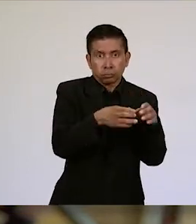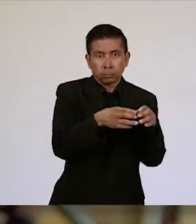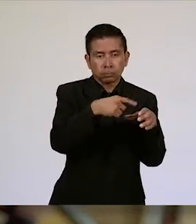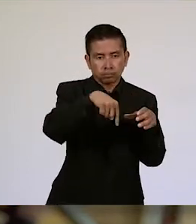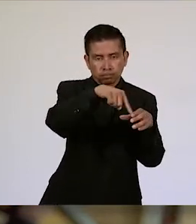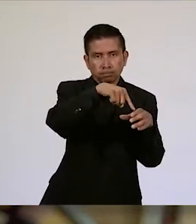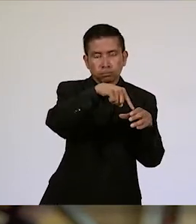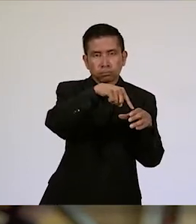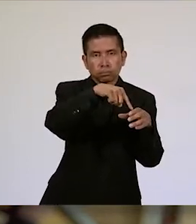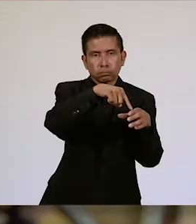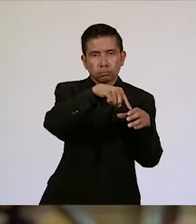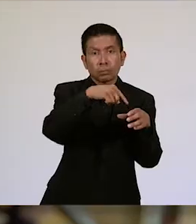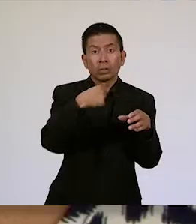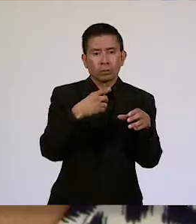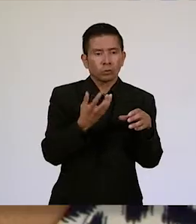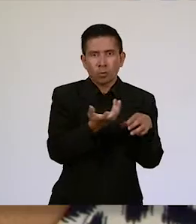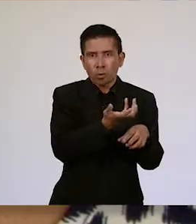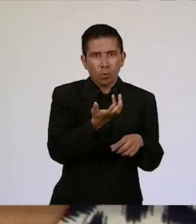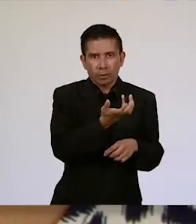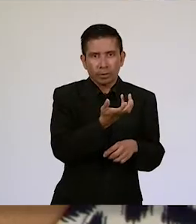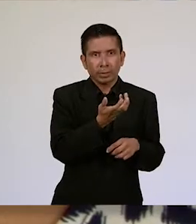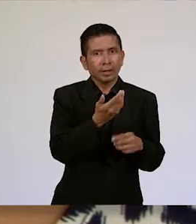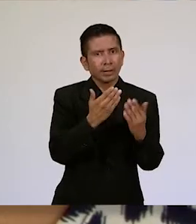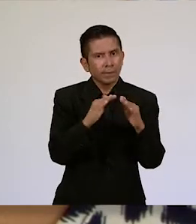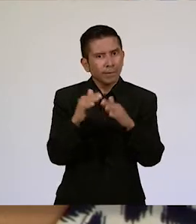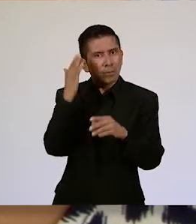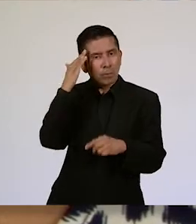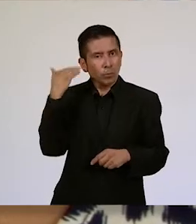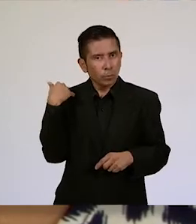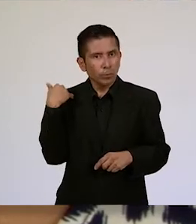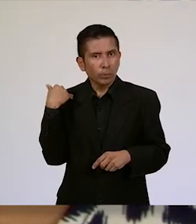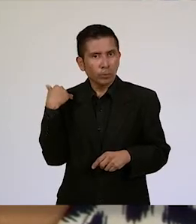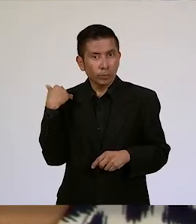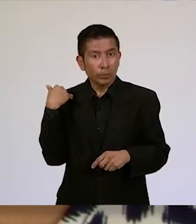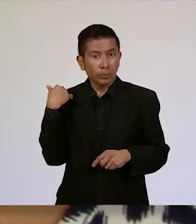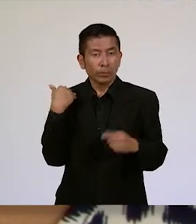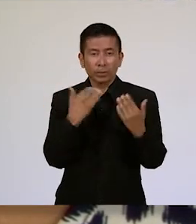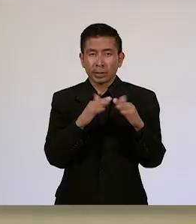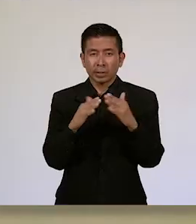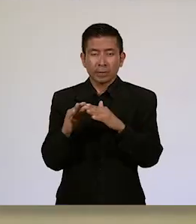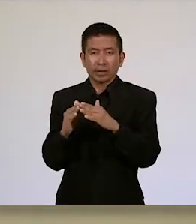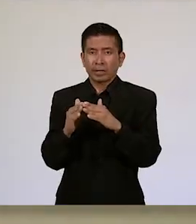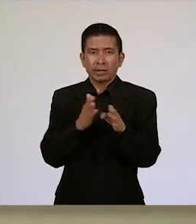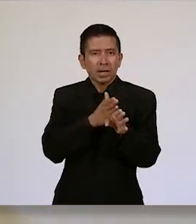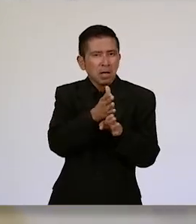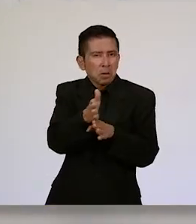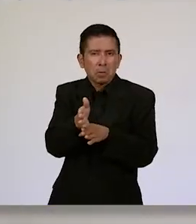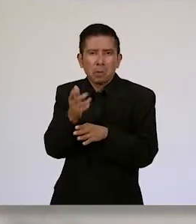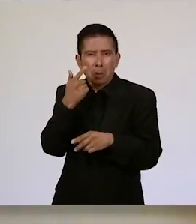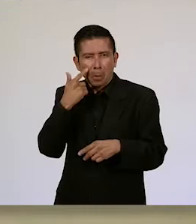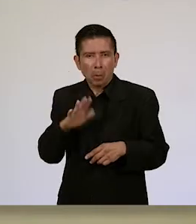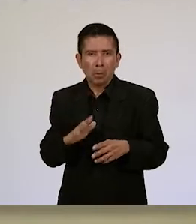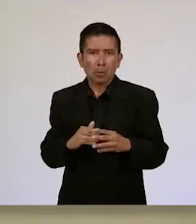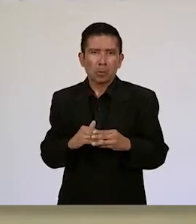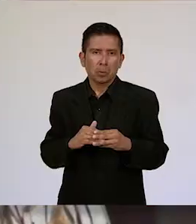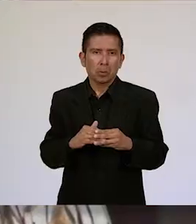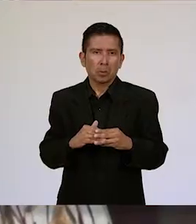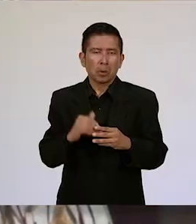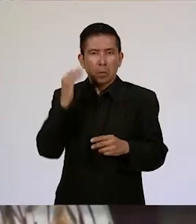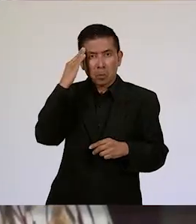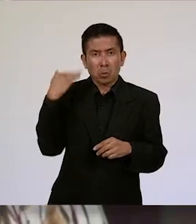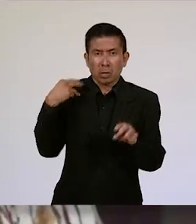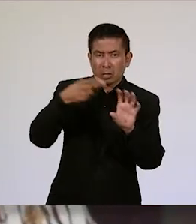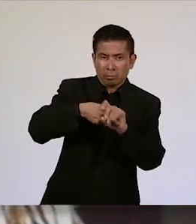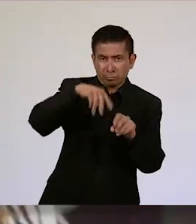en el cual formamos parte de varias mujeres de diferentes rubros, como